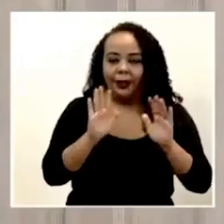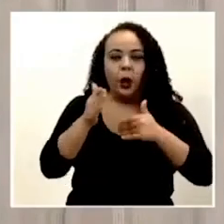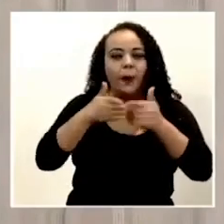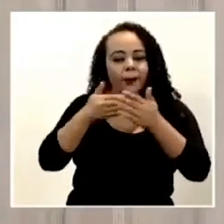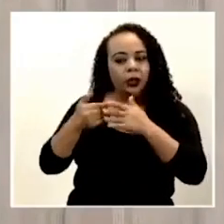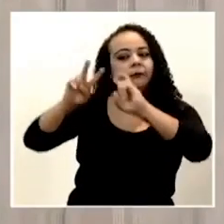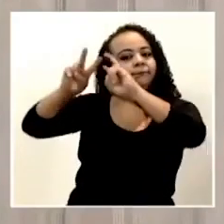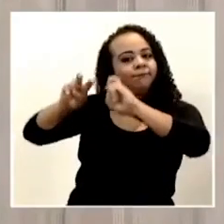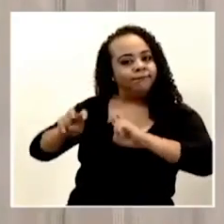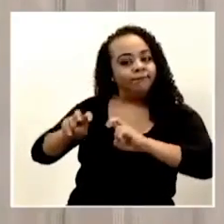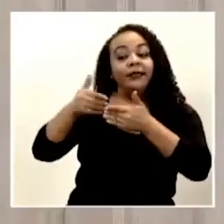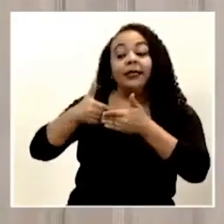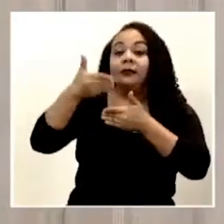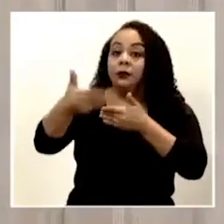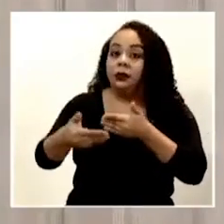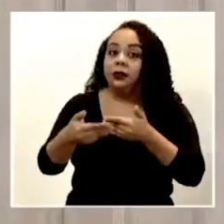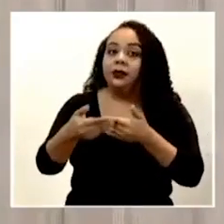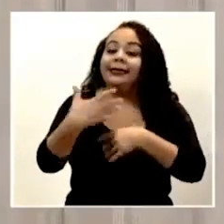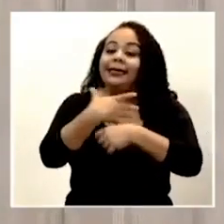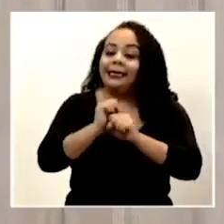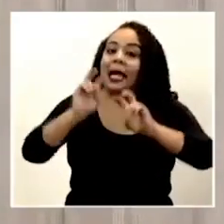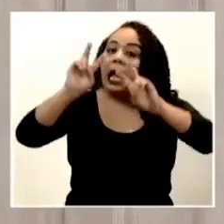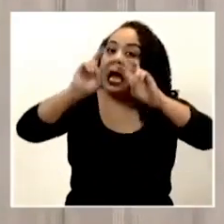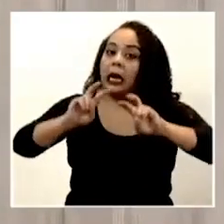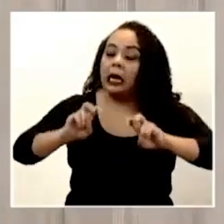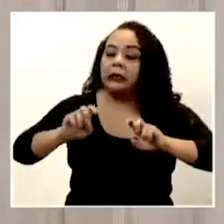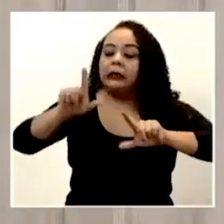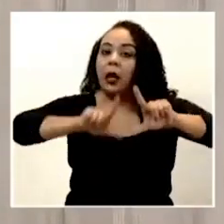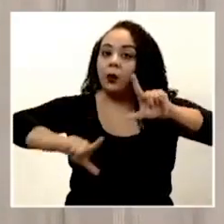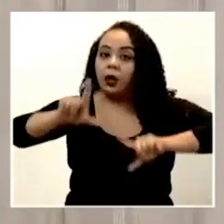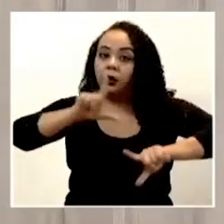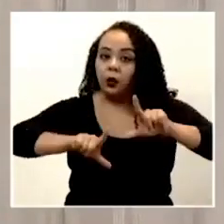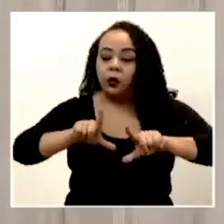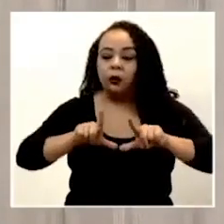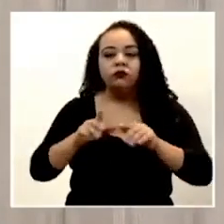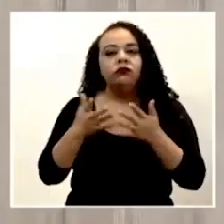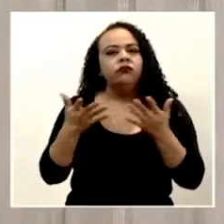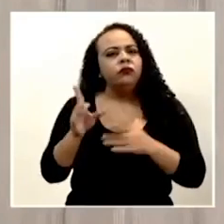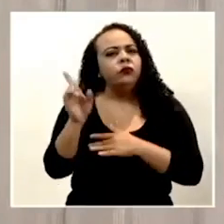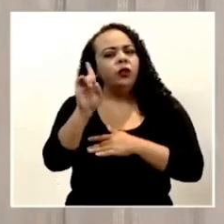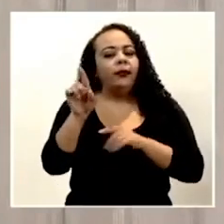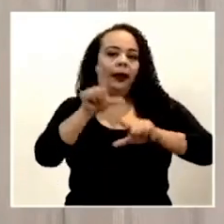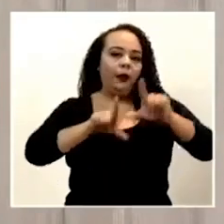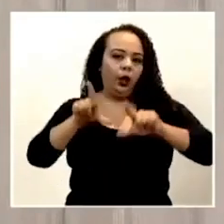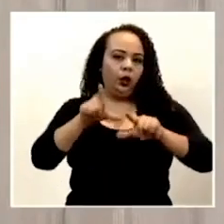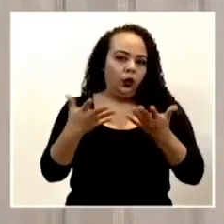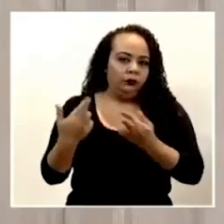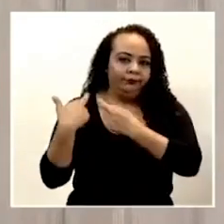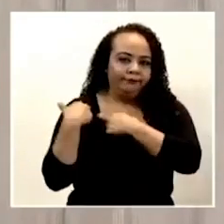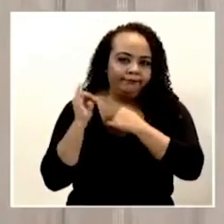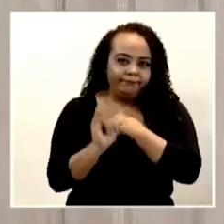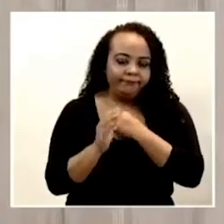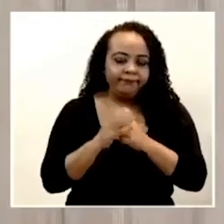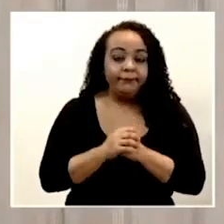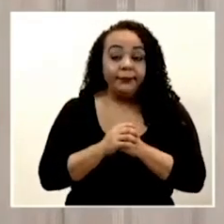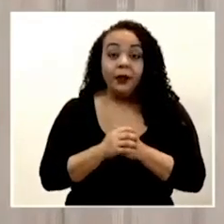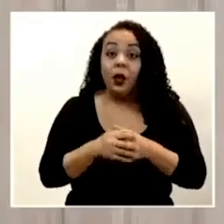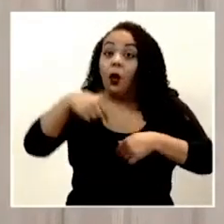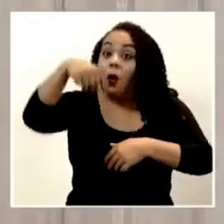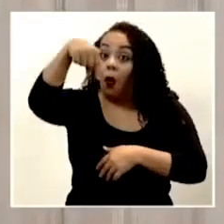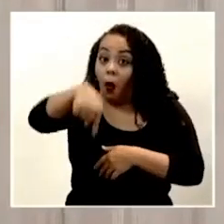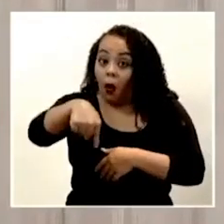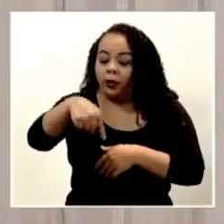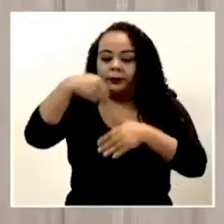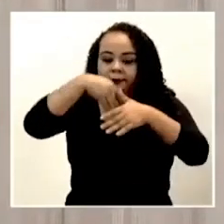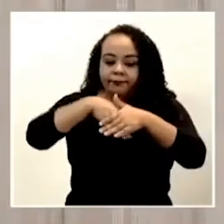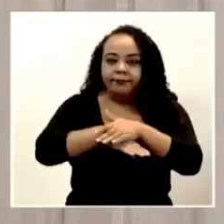valora el se hace el análisis del laboratorio en los laboratorios correspondientes. Al día de hoy han